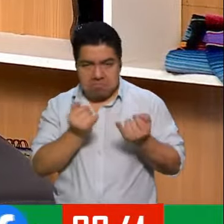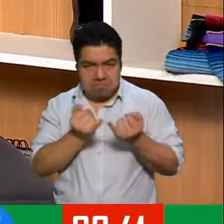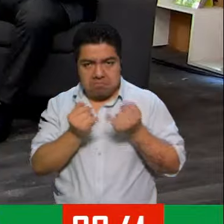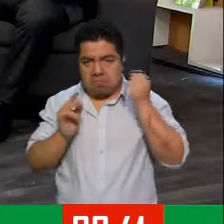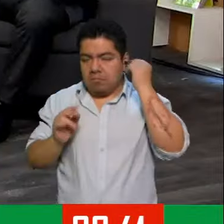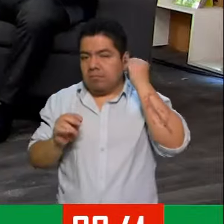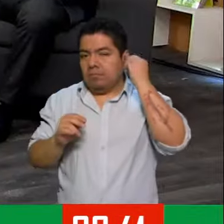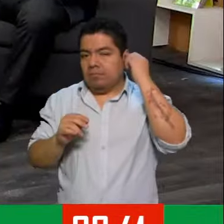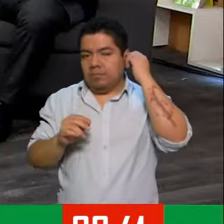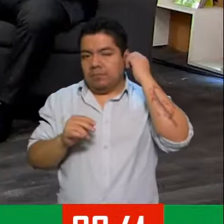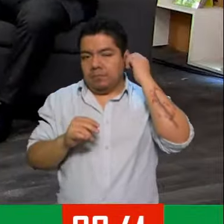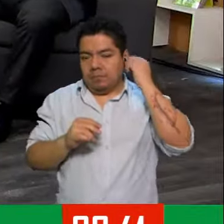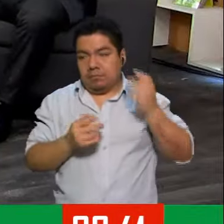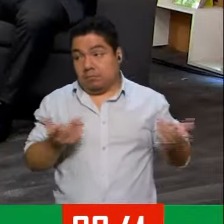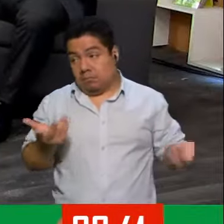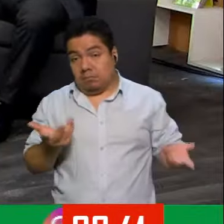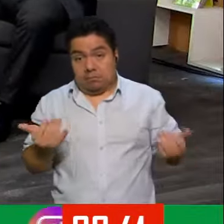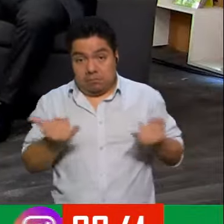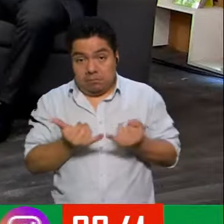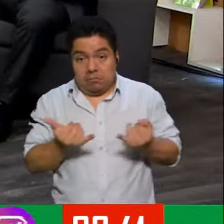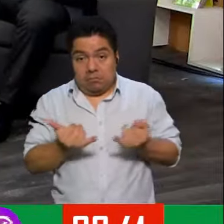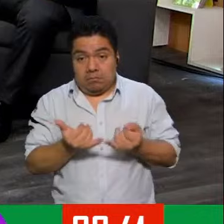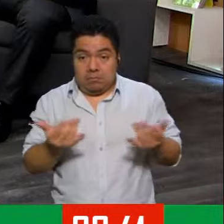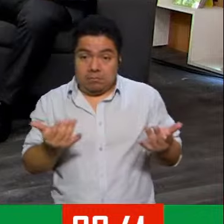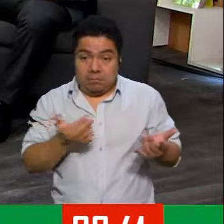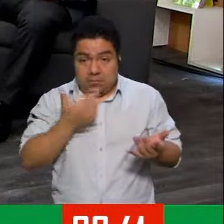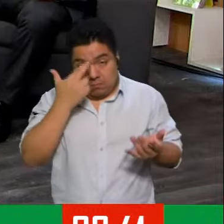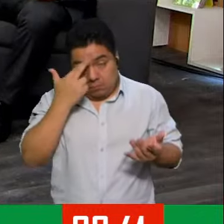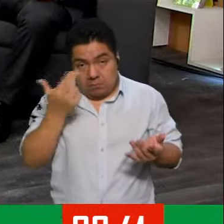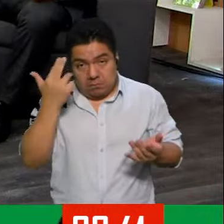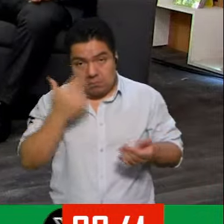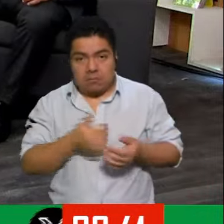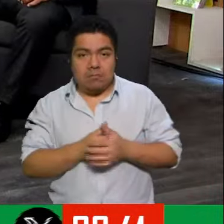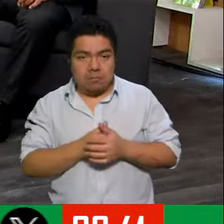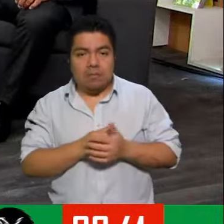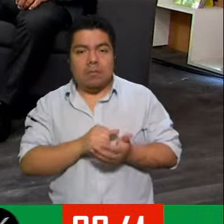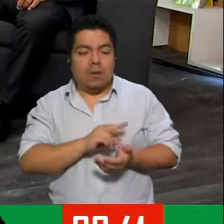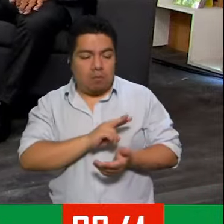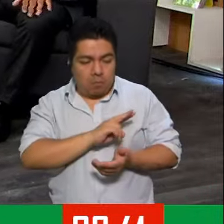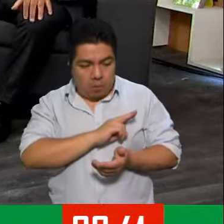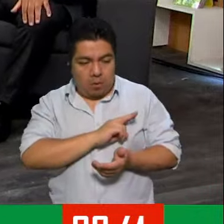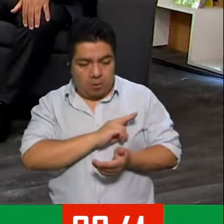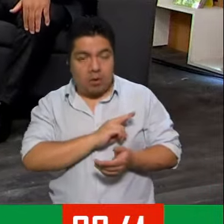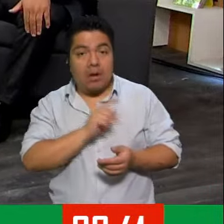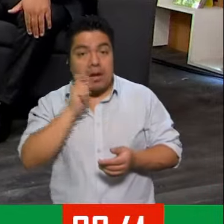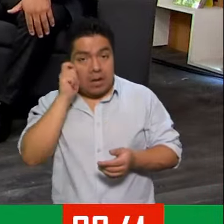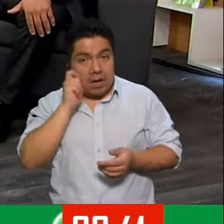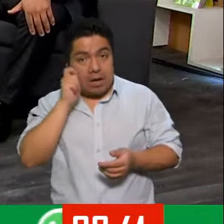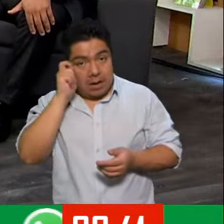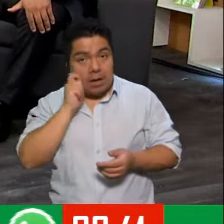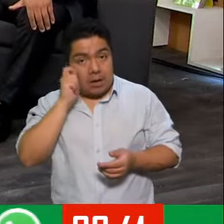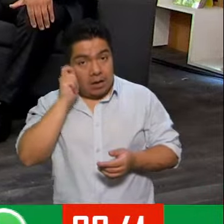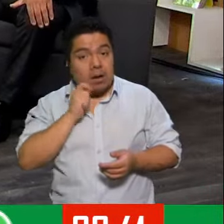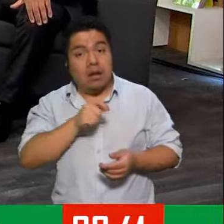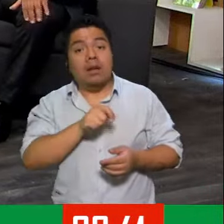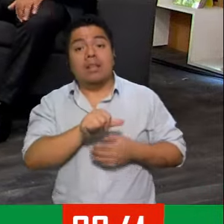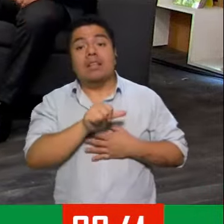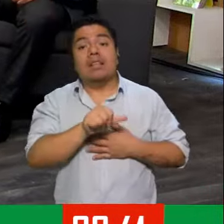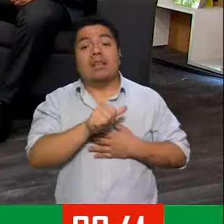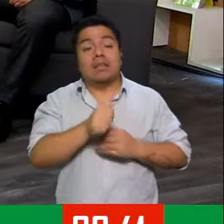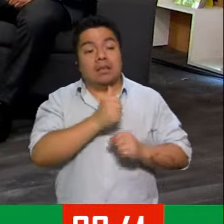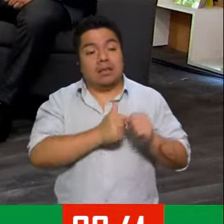¿Por qué no? ¿Por viudés? acuérdense que esa parte. ¿Se acuerdan? No, pero no, ¿Por viudés? Por viudés. pensión si son menores de 16?